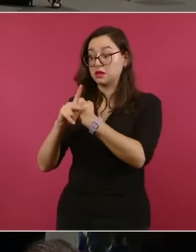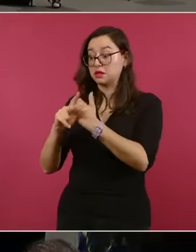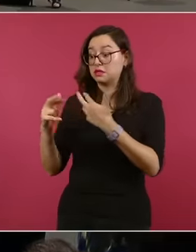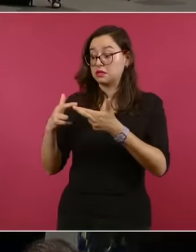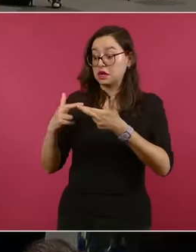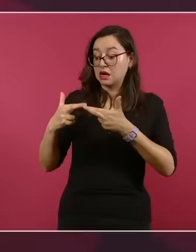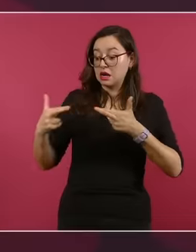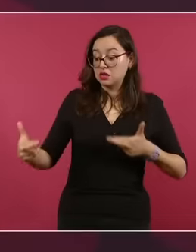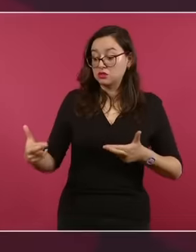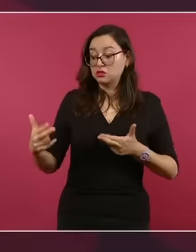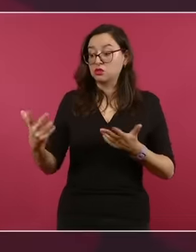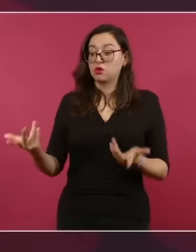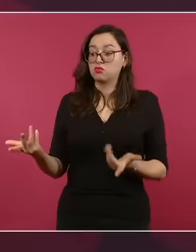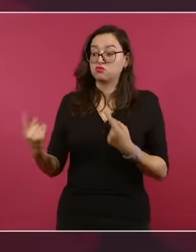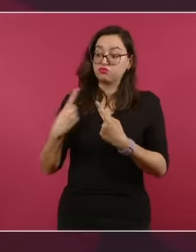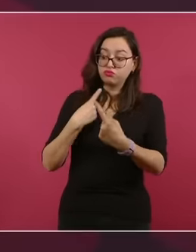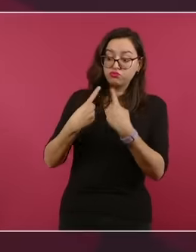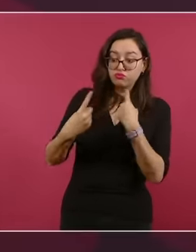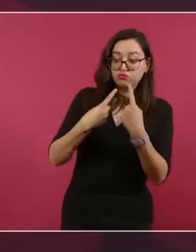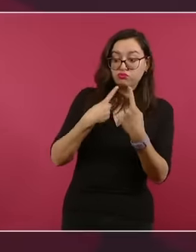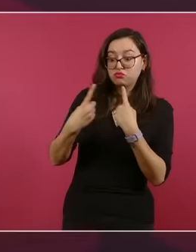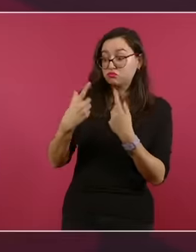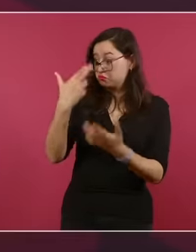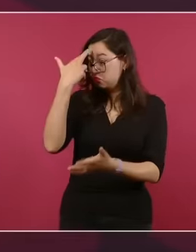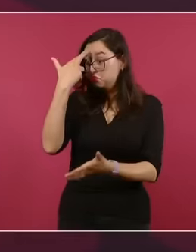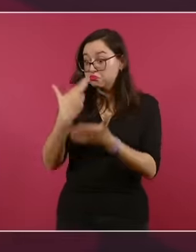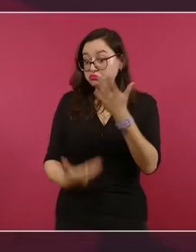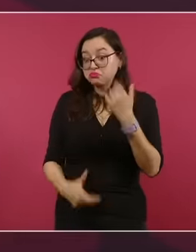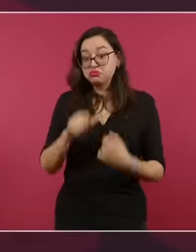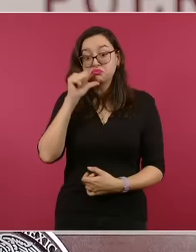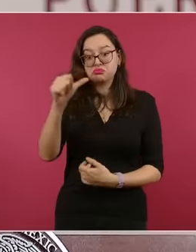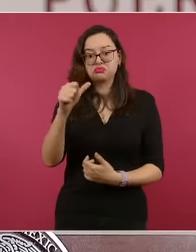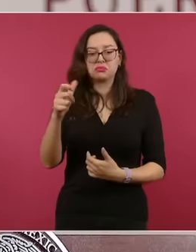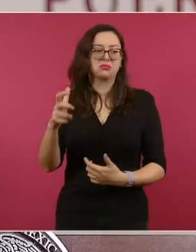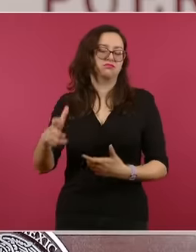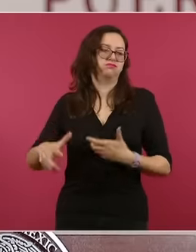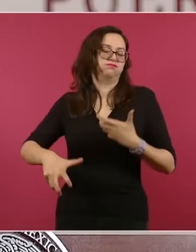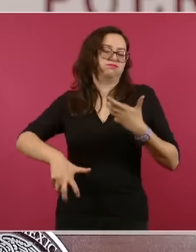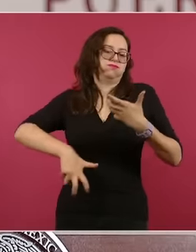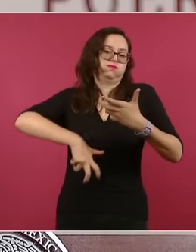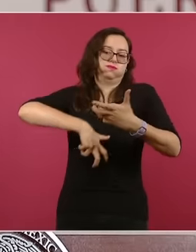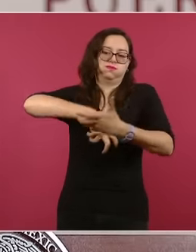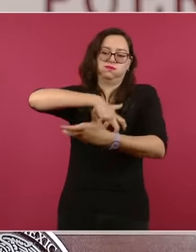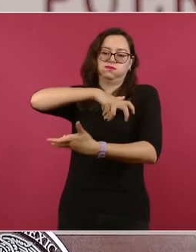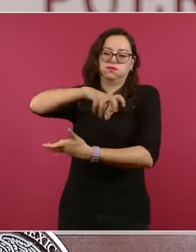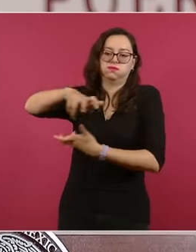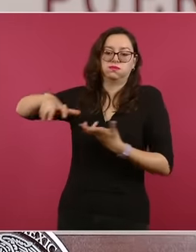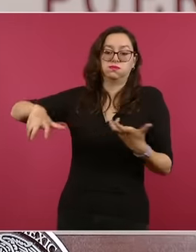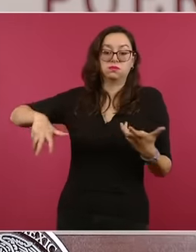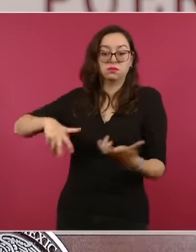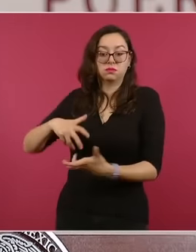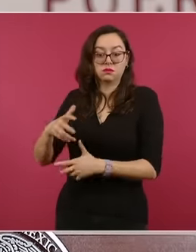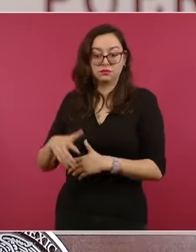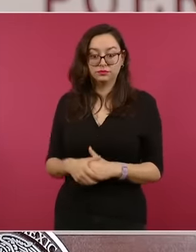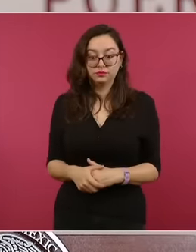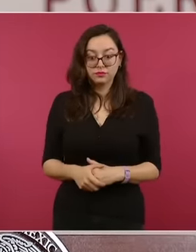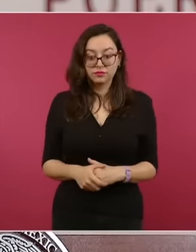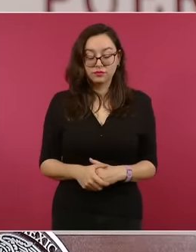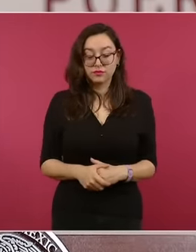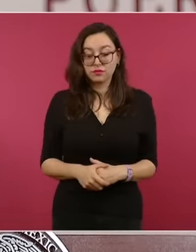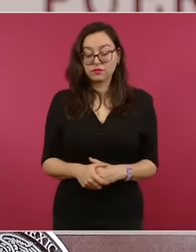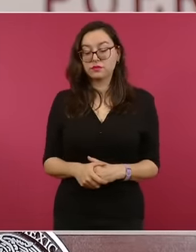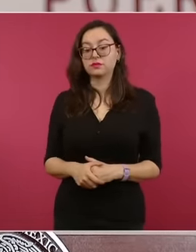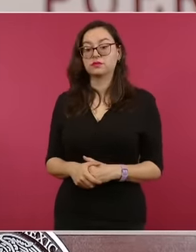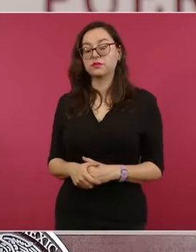amistosas por la vía diplomática, es el caos. A quienes recurren a un presunto derecho a la fuerza,